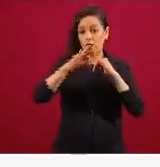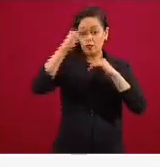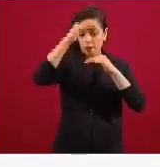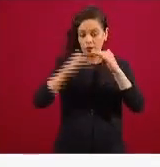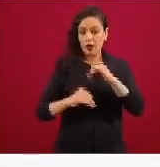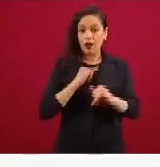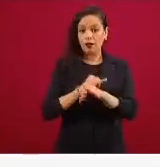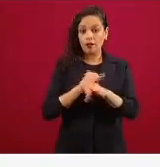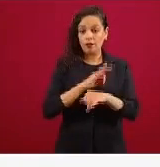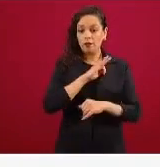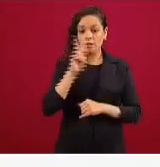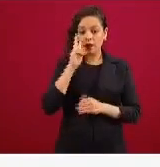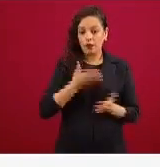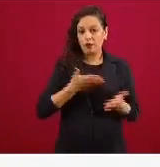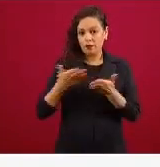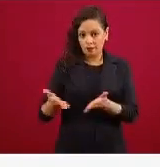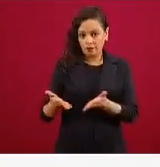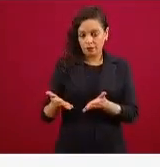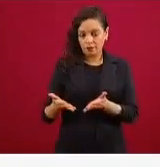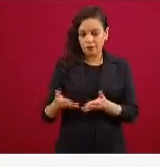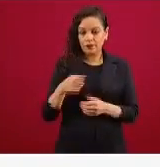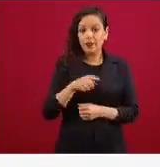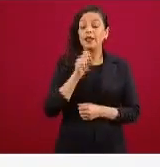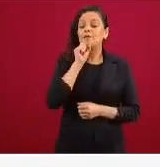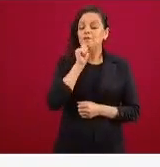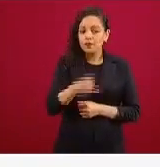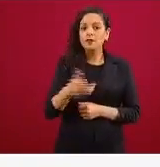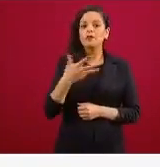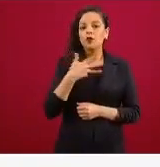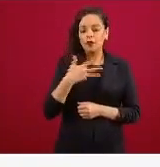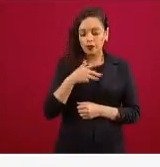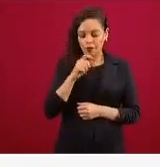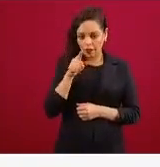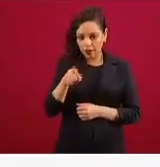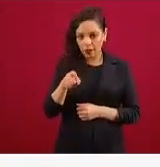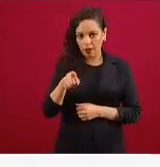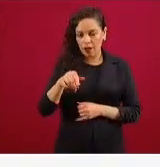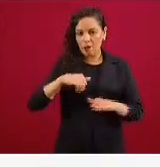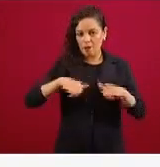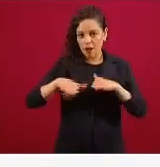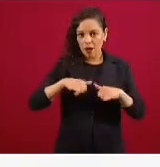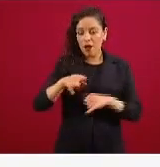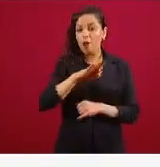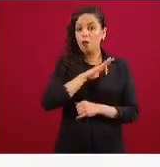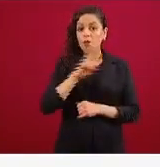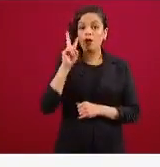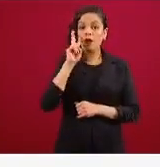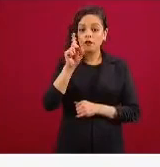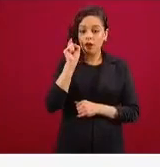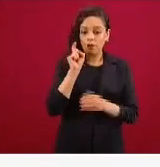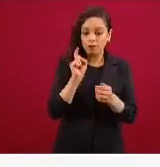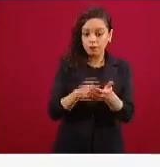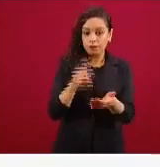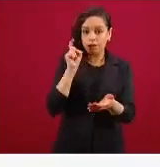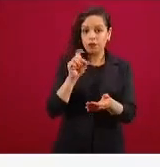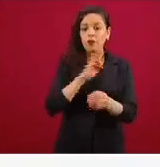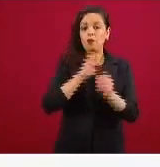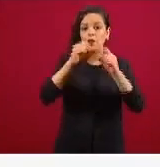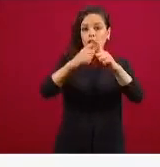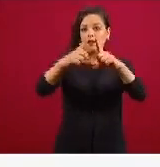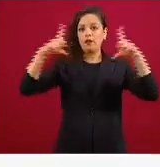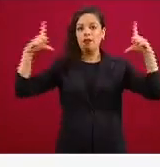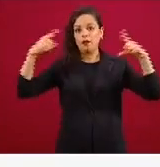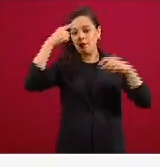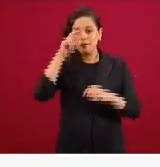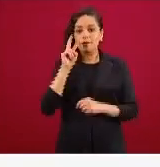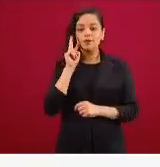está este mismo mapa interactivo. Alta resolución, se puede hacer zoom, se puede apreciar cuántos